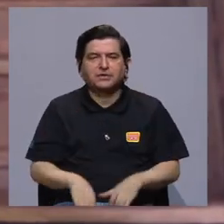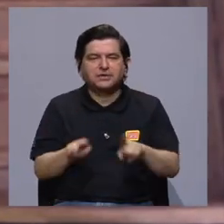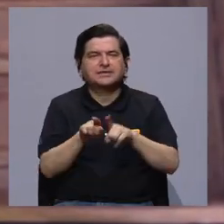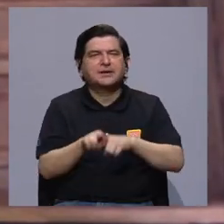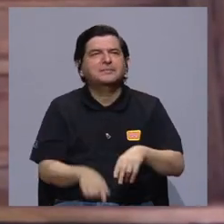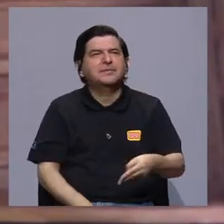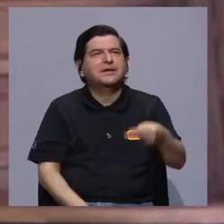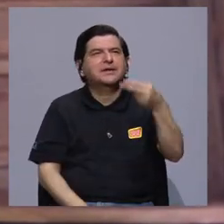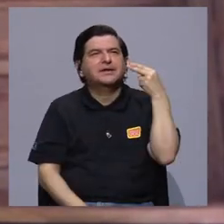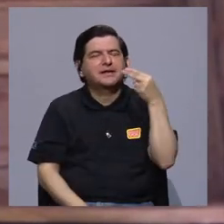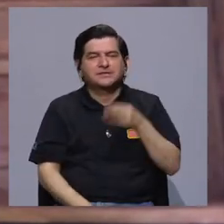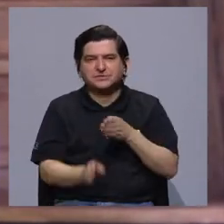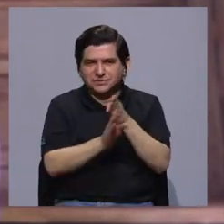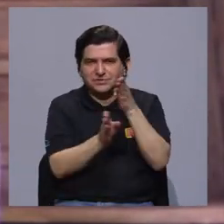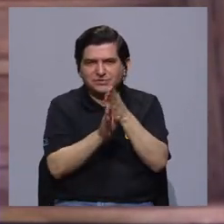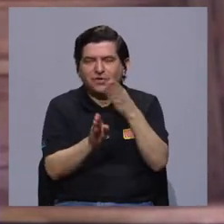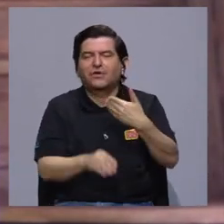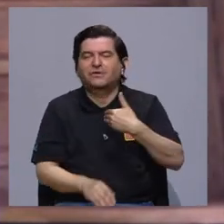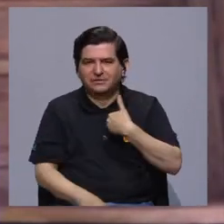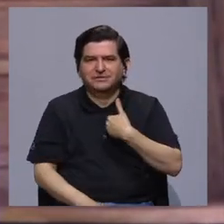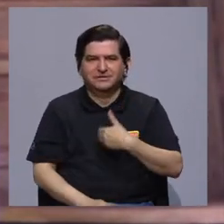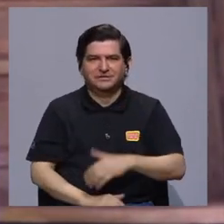también la disciplina en ese sentido.